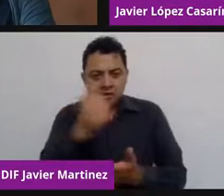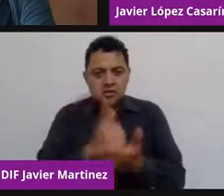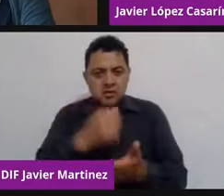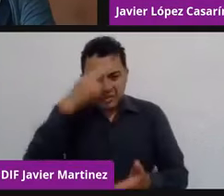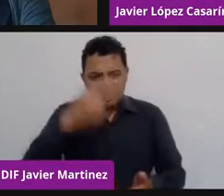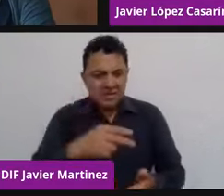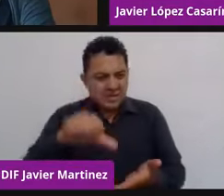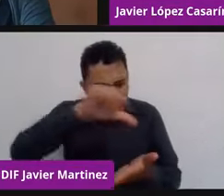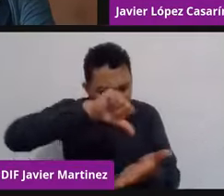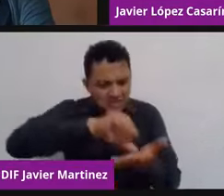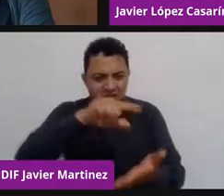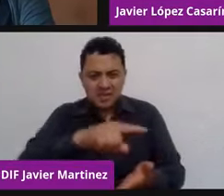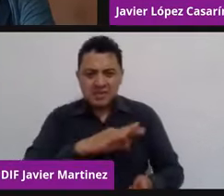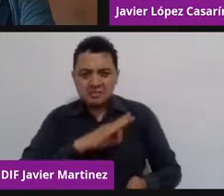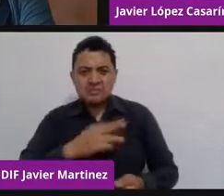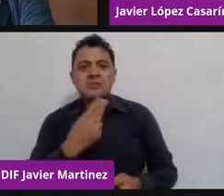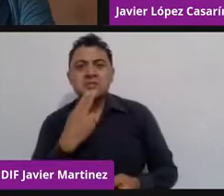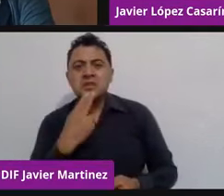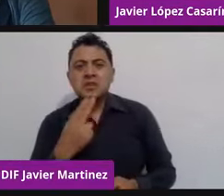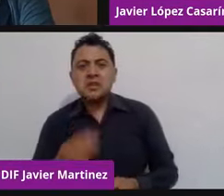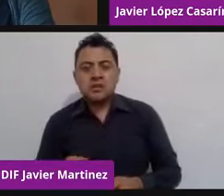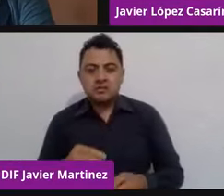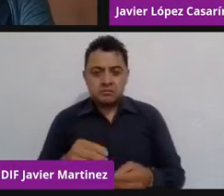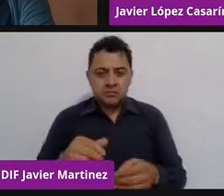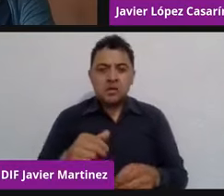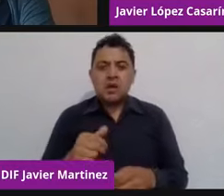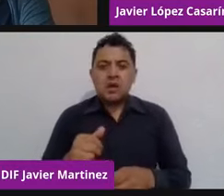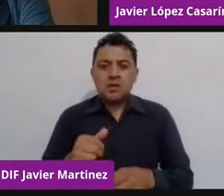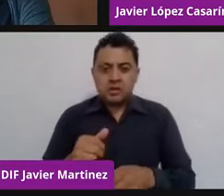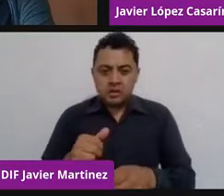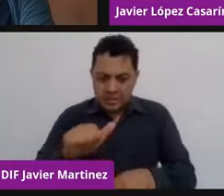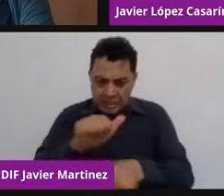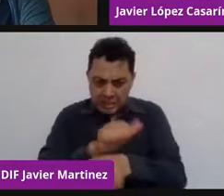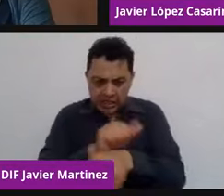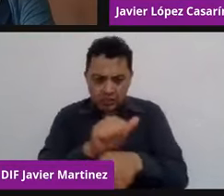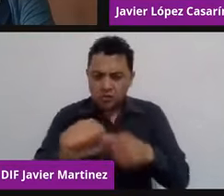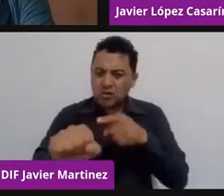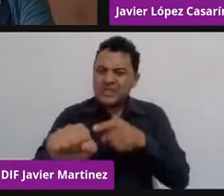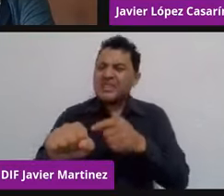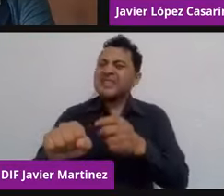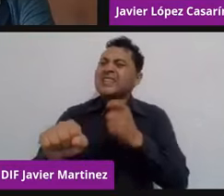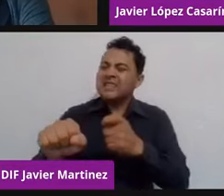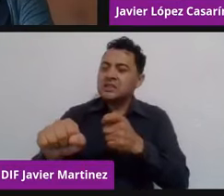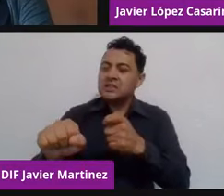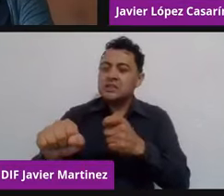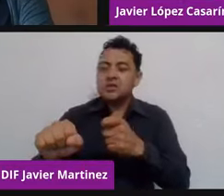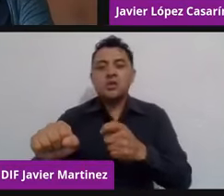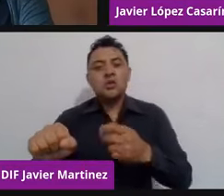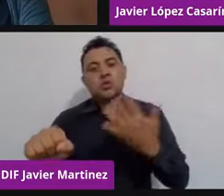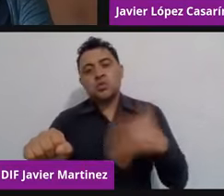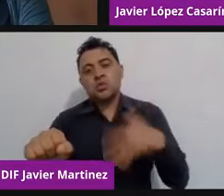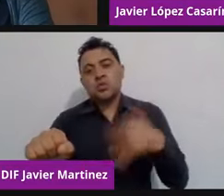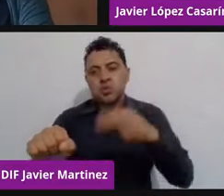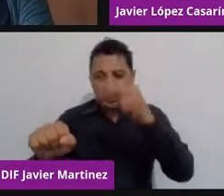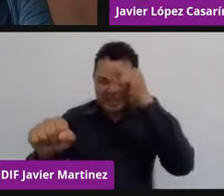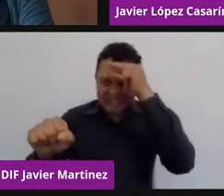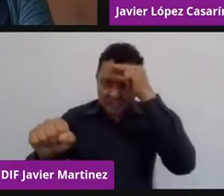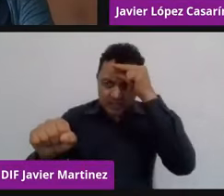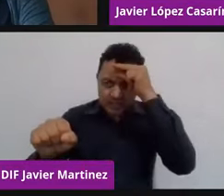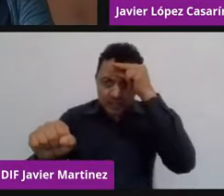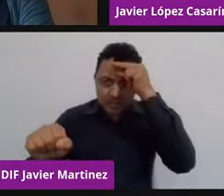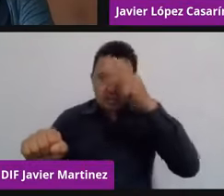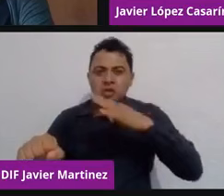autos inteligentes, son autos ecológicos, no contaminan, entonces de repente empieza a ver que un